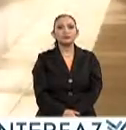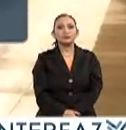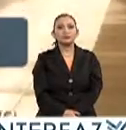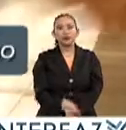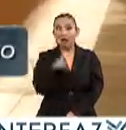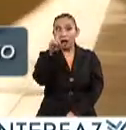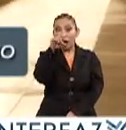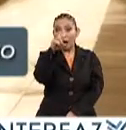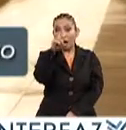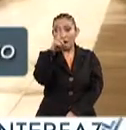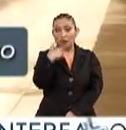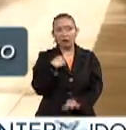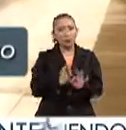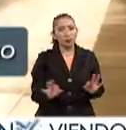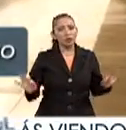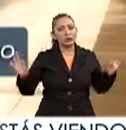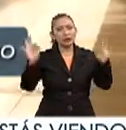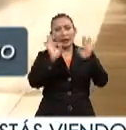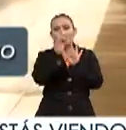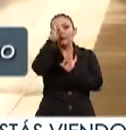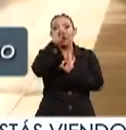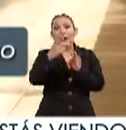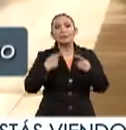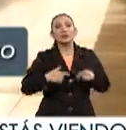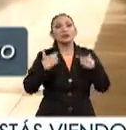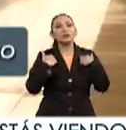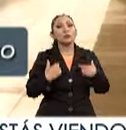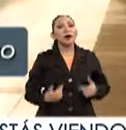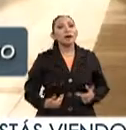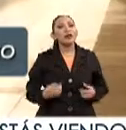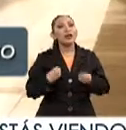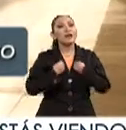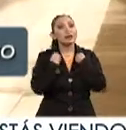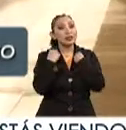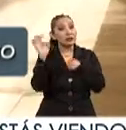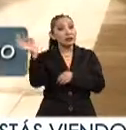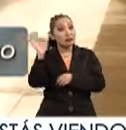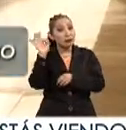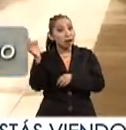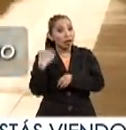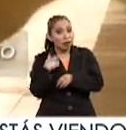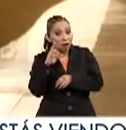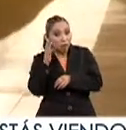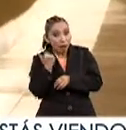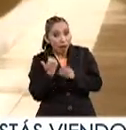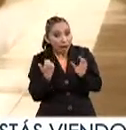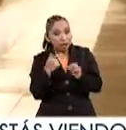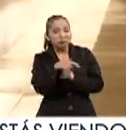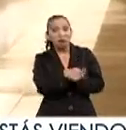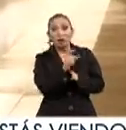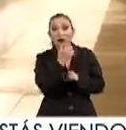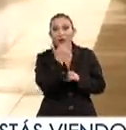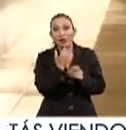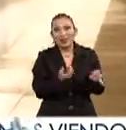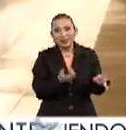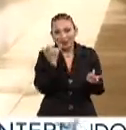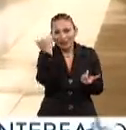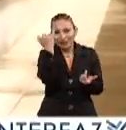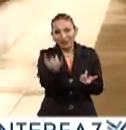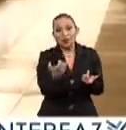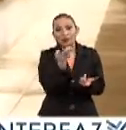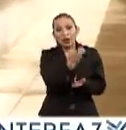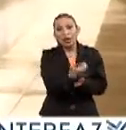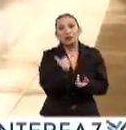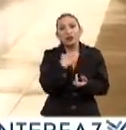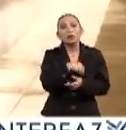El agua es de suma importancia para el ser humano. La vida no hubiera sido posible sin ella. Sin embargo, es uno de los recursos